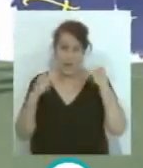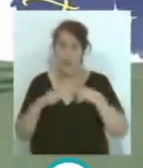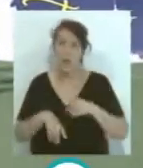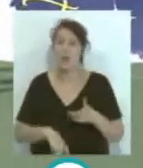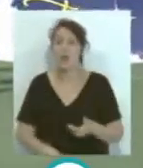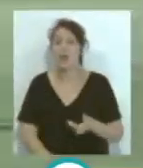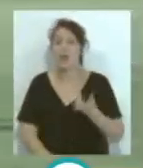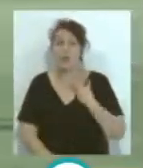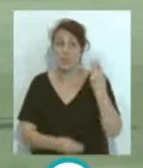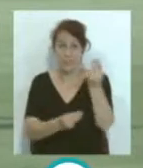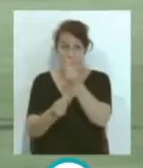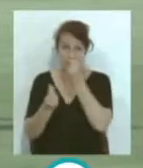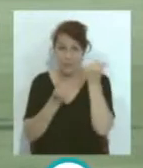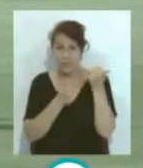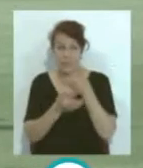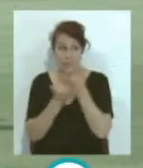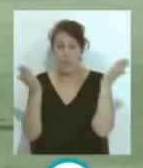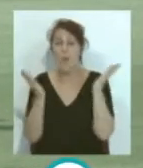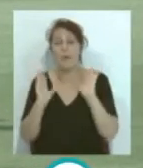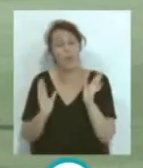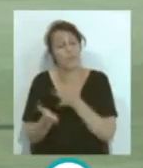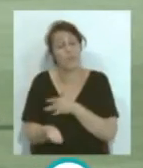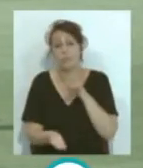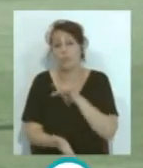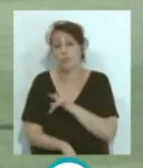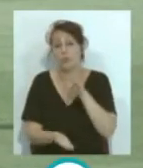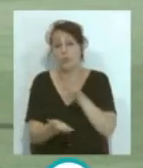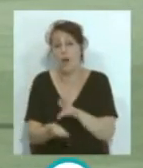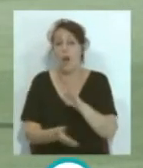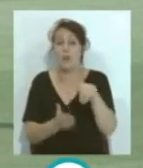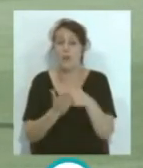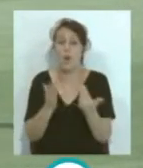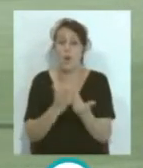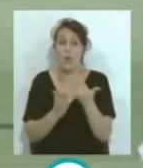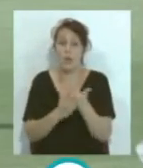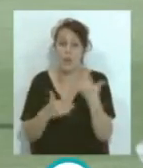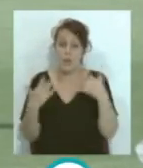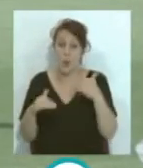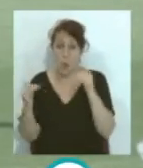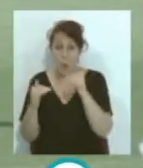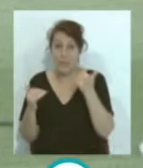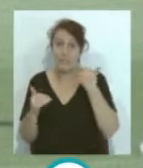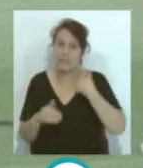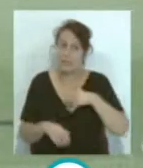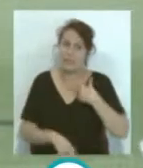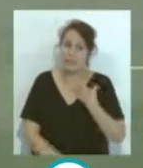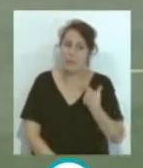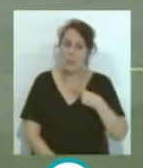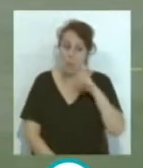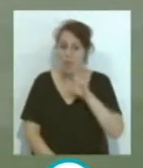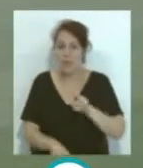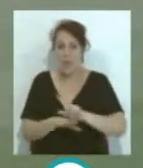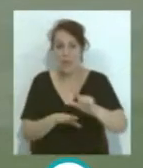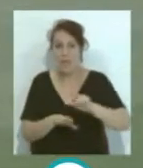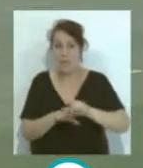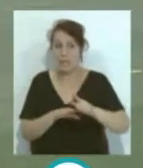al aire libre... ...pero es lo que les va a tocar... ...hasta la jornada de este miércoles jueves... ...cuando ya sí hay previsto que se vaya el levante